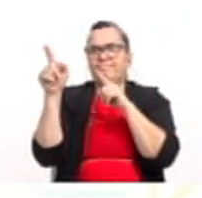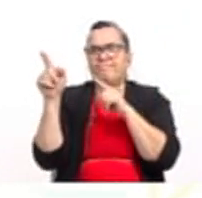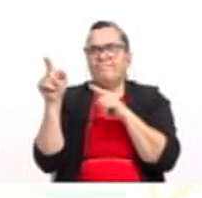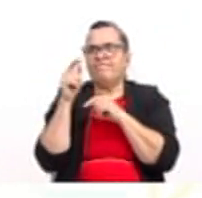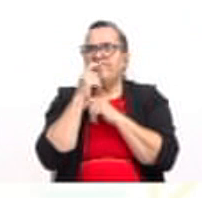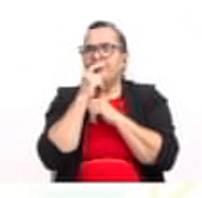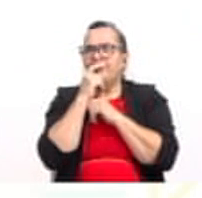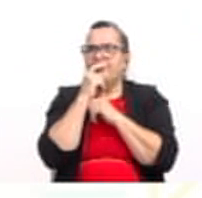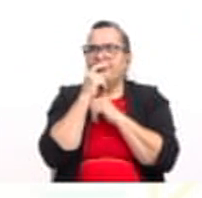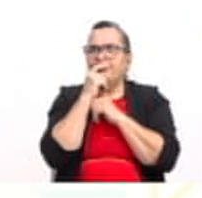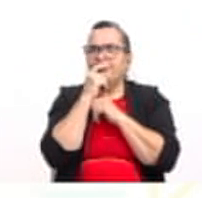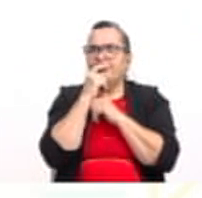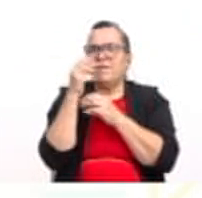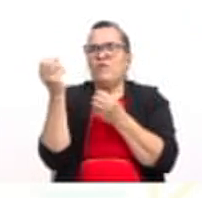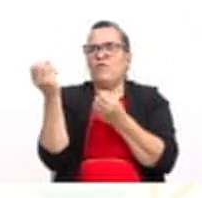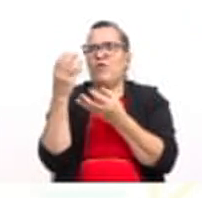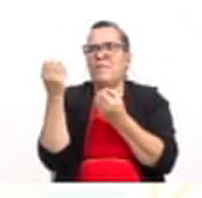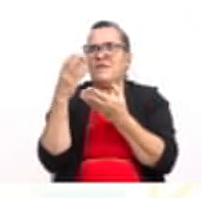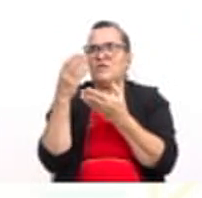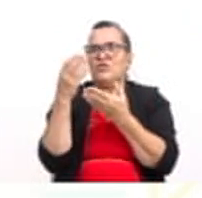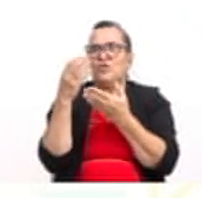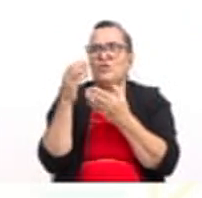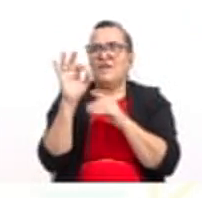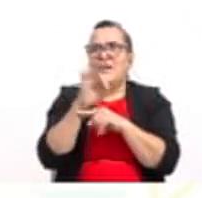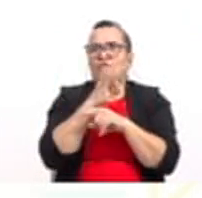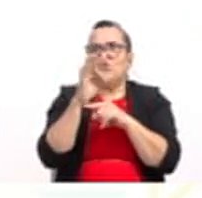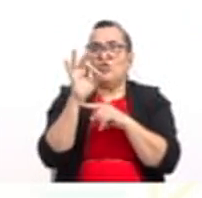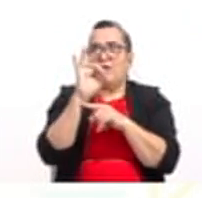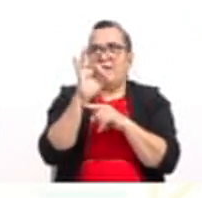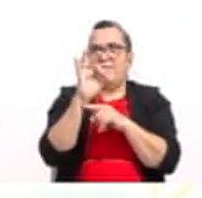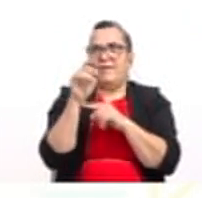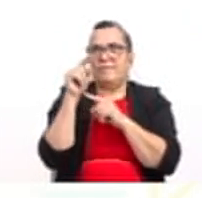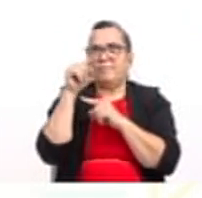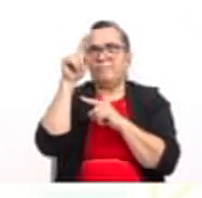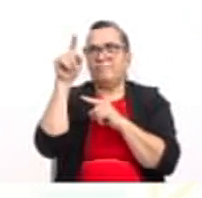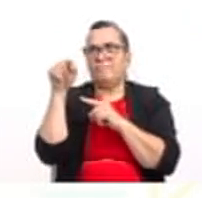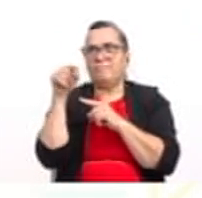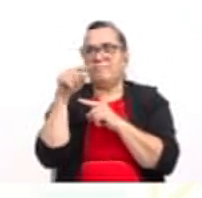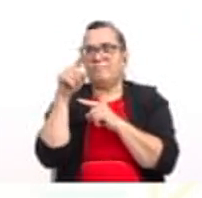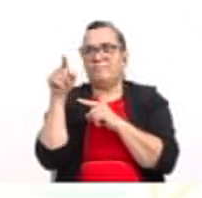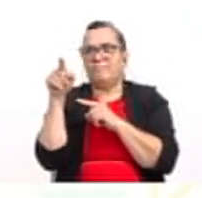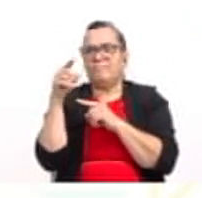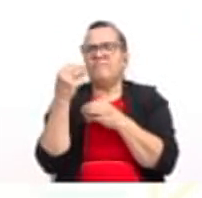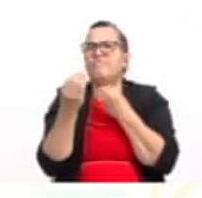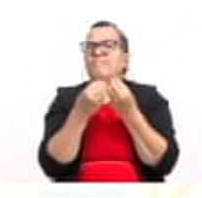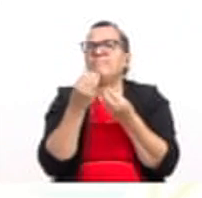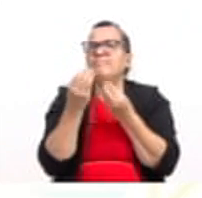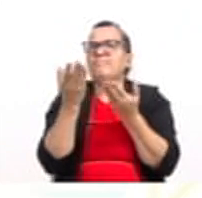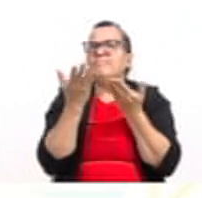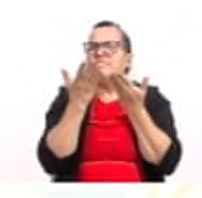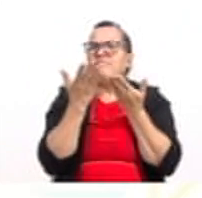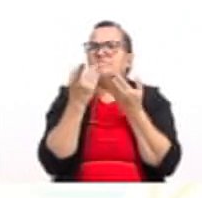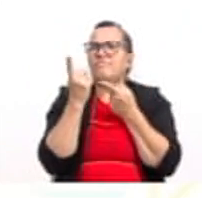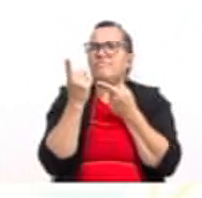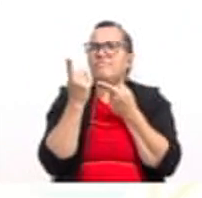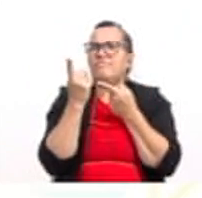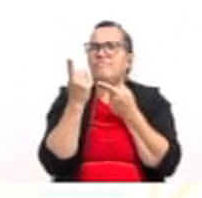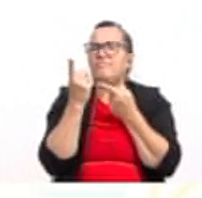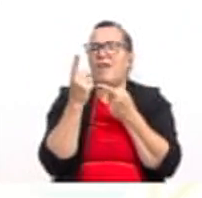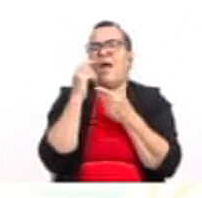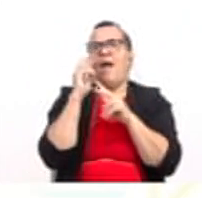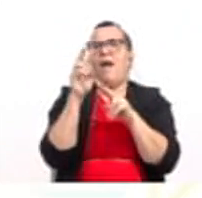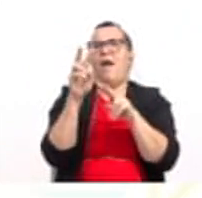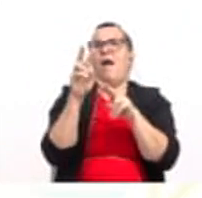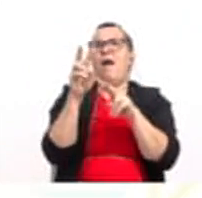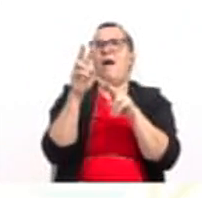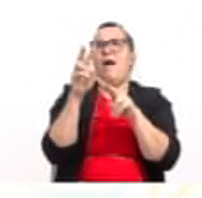la siguiente información de la gráfica de la función F. Observemoslo acá. ¿Qué datos nos brinda esta gráfica? Lo primero que tenemos que